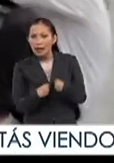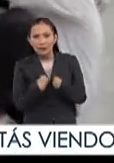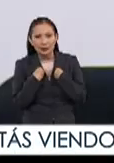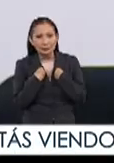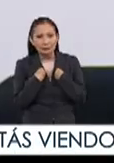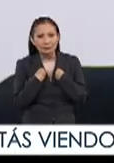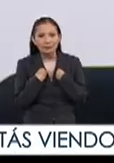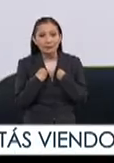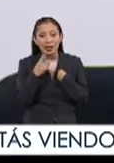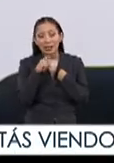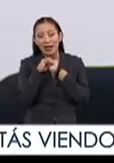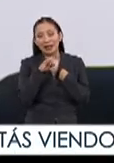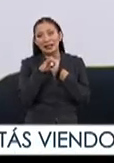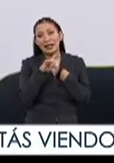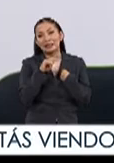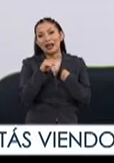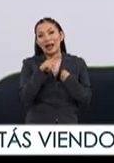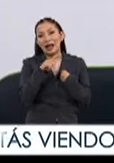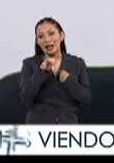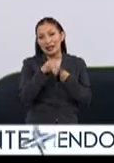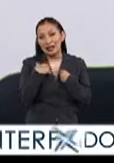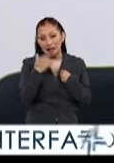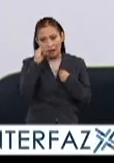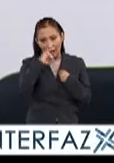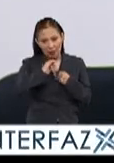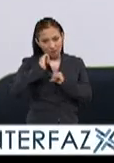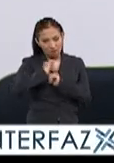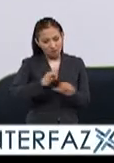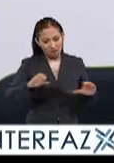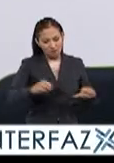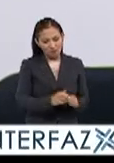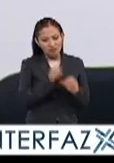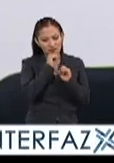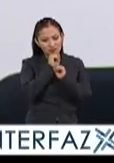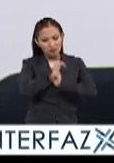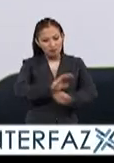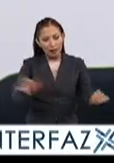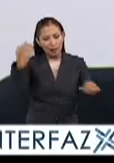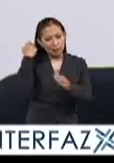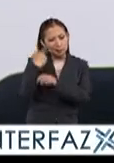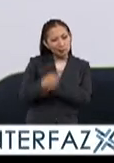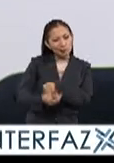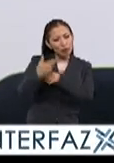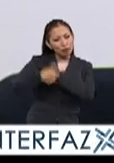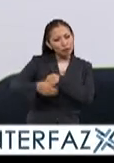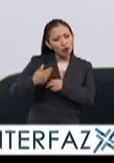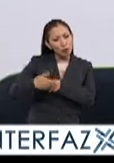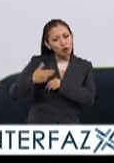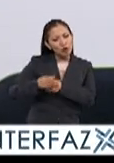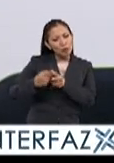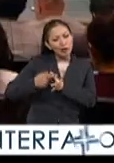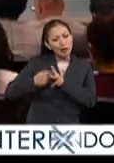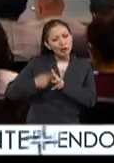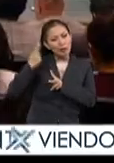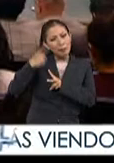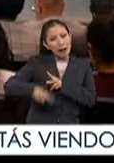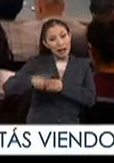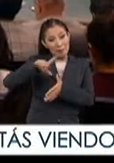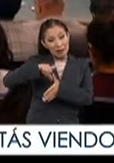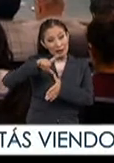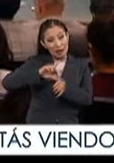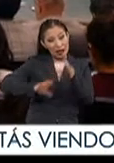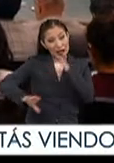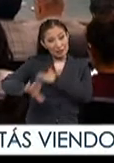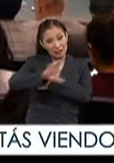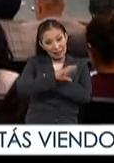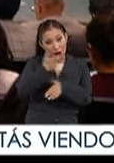la vida. Daniel Takari, jefe de la Unidad de Innovación y Difusión Estadística de la Comisión Económica para América Latina